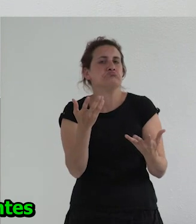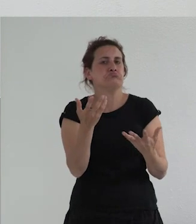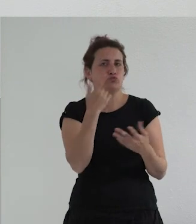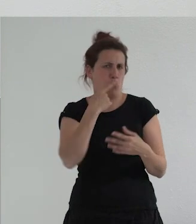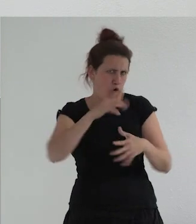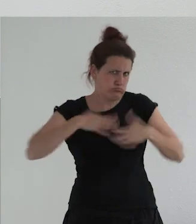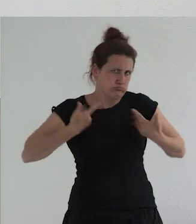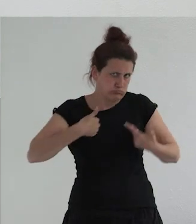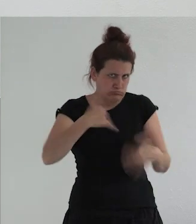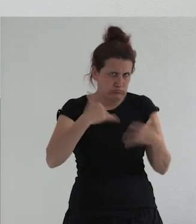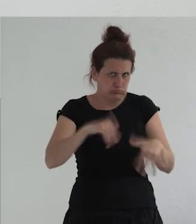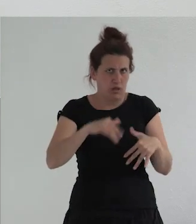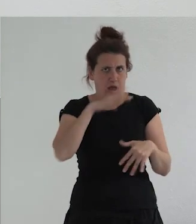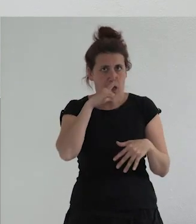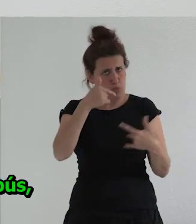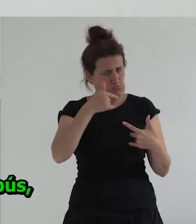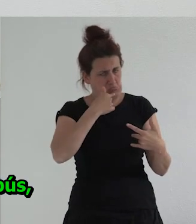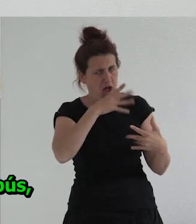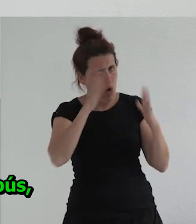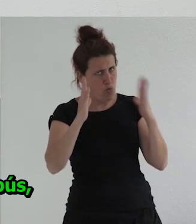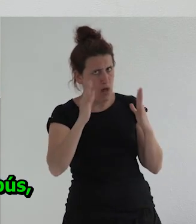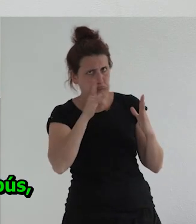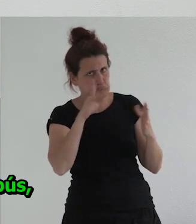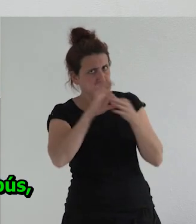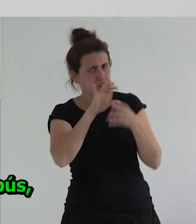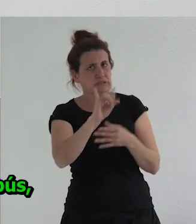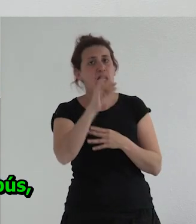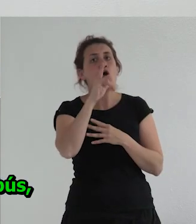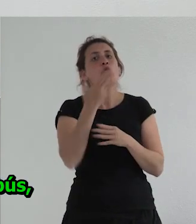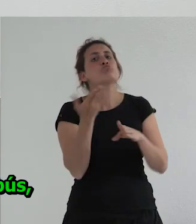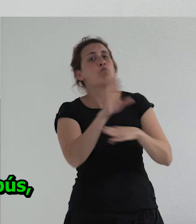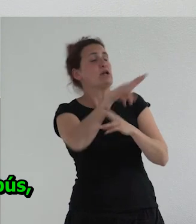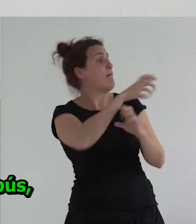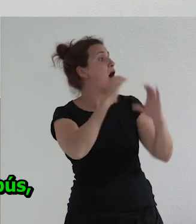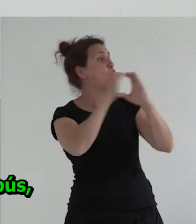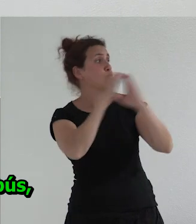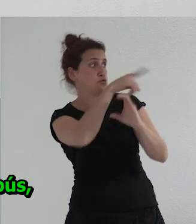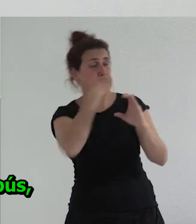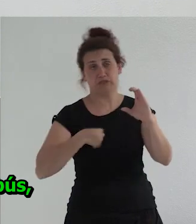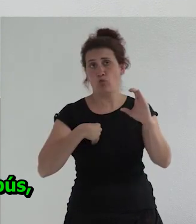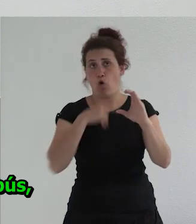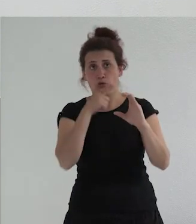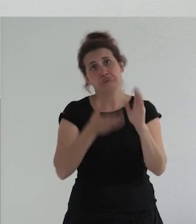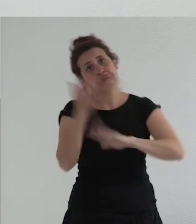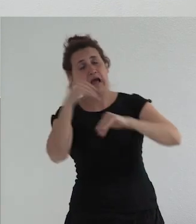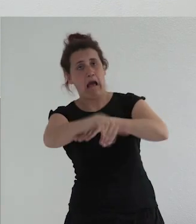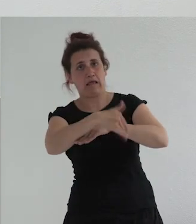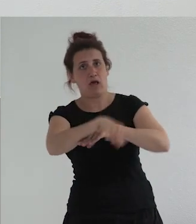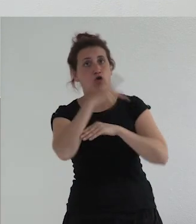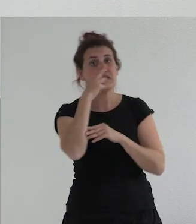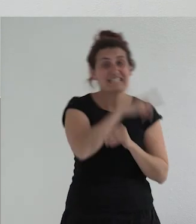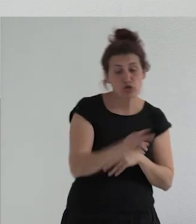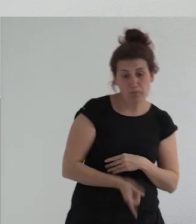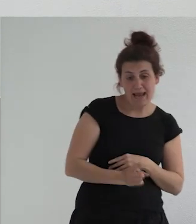bastante sorprendentes y a la vez muy al día propone salir a la calle con este autobús que por cierto tampoco dice nada nuevo los niños tienen